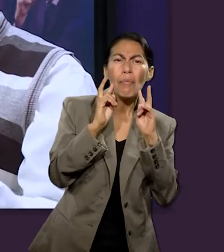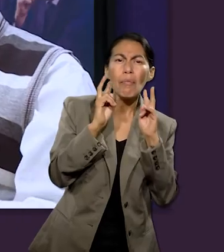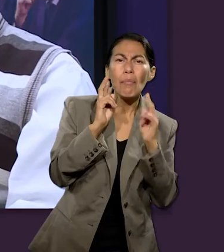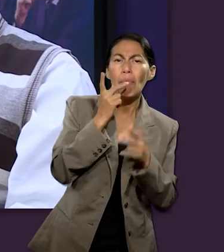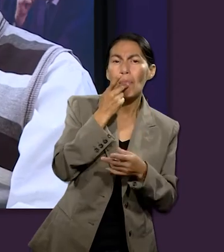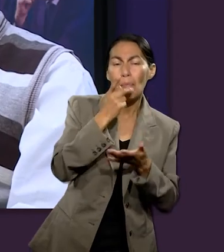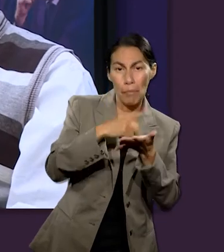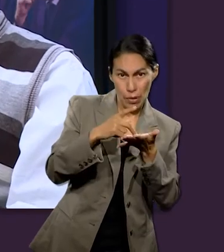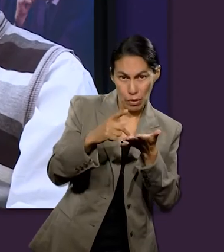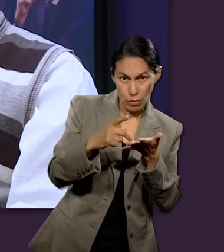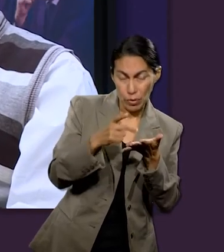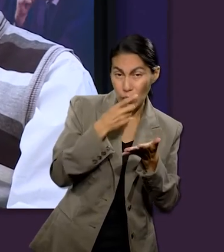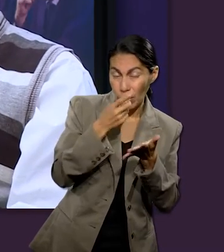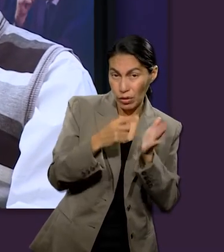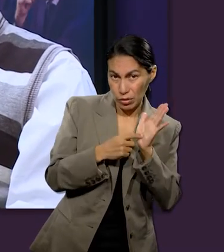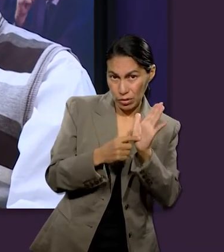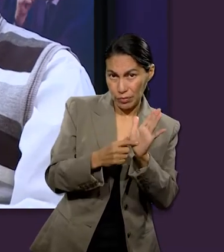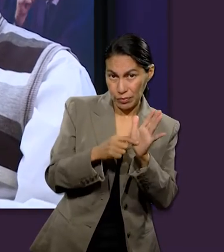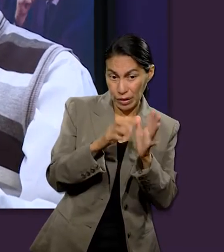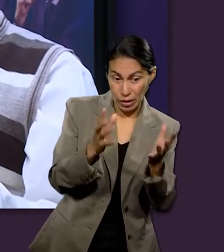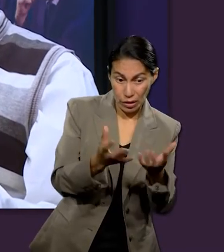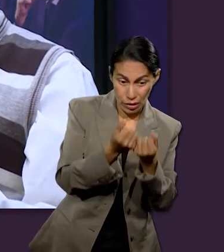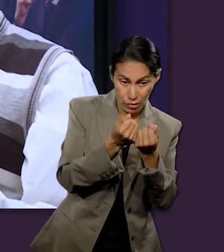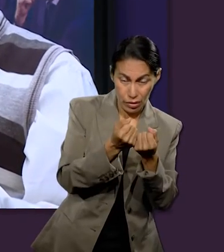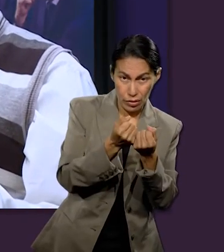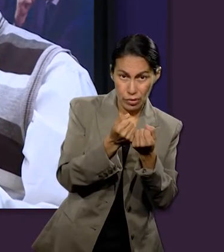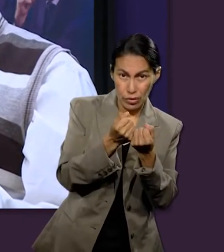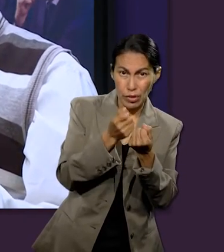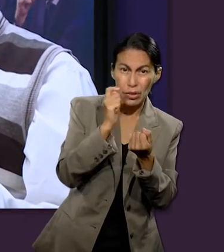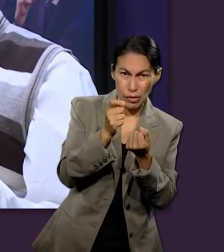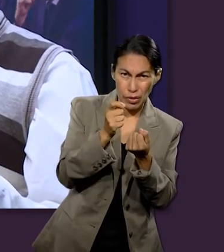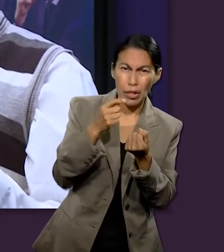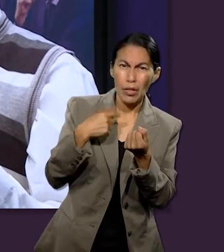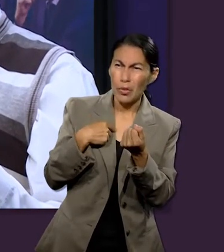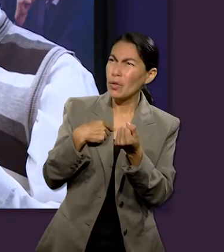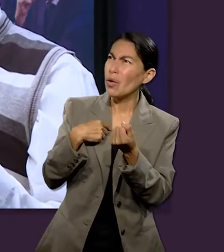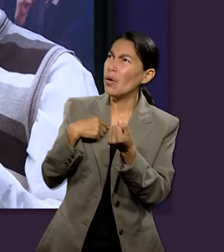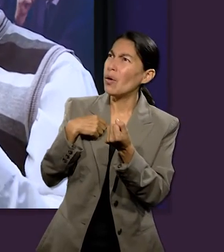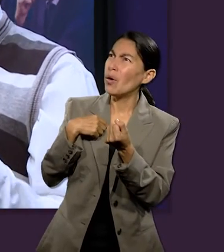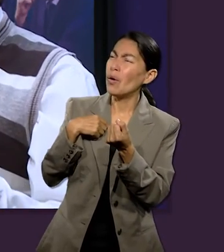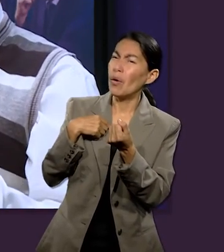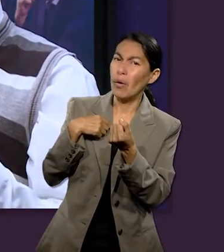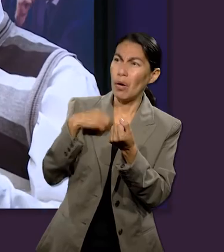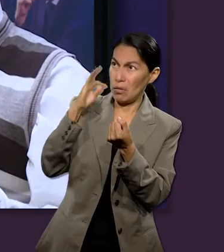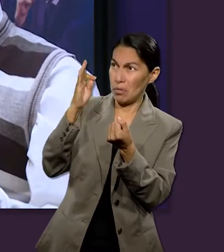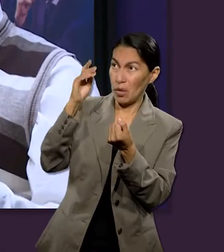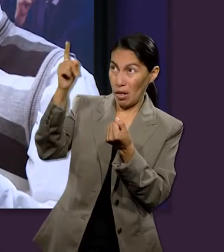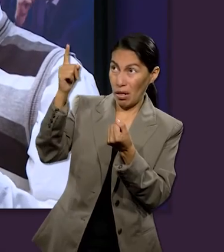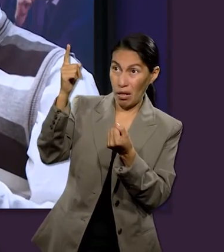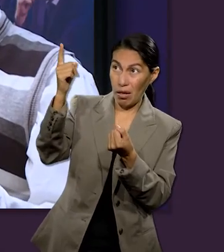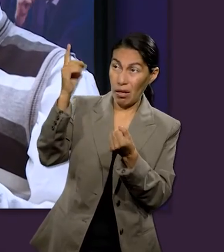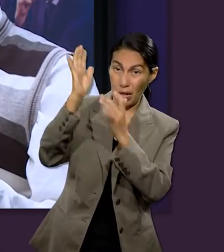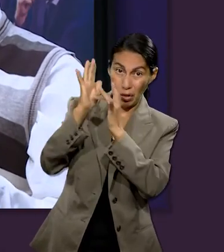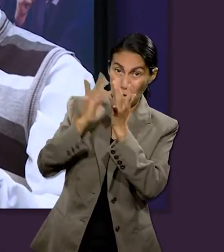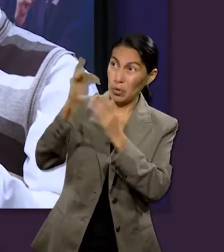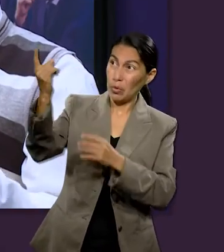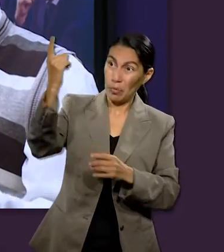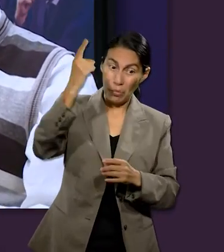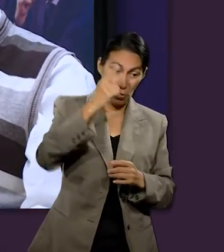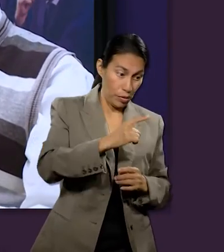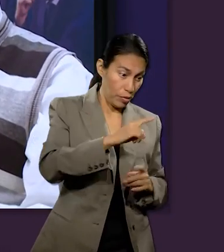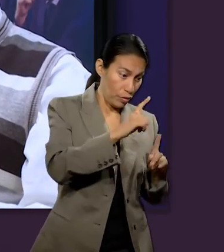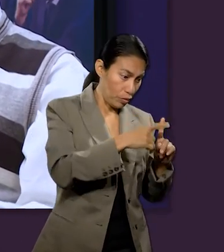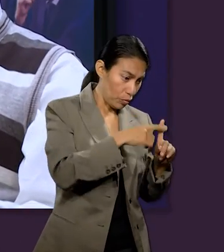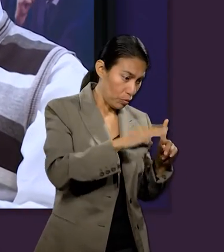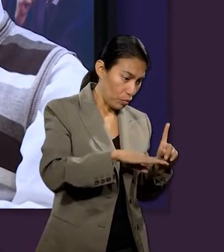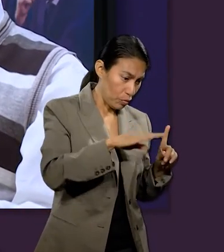también señala que el proceso de salvación no solamente es aceptar que Jesús murió por mí y que eso